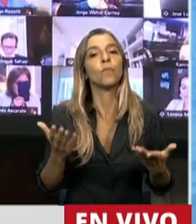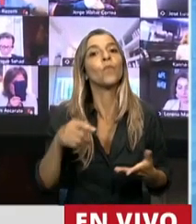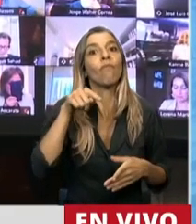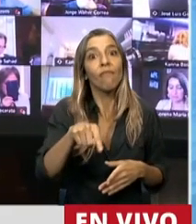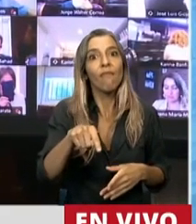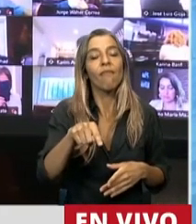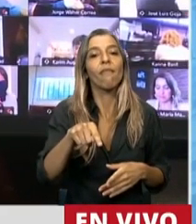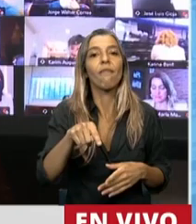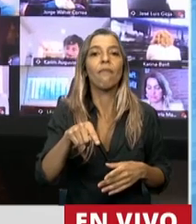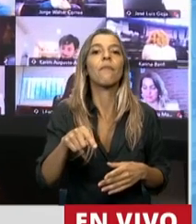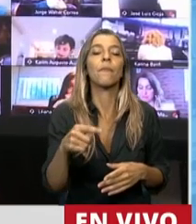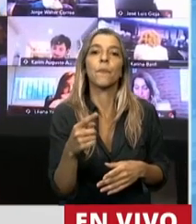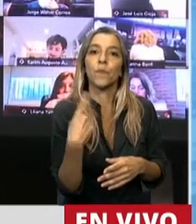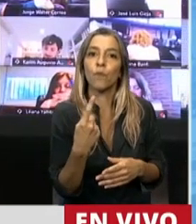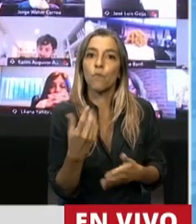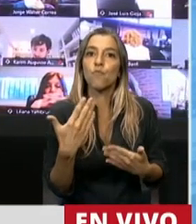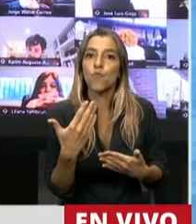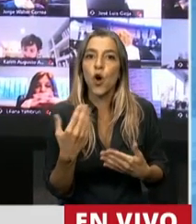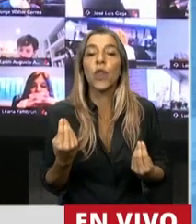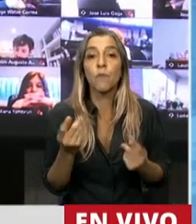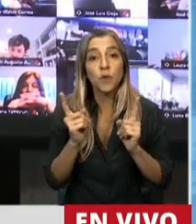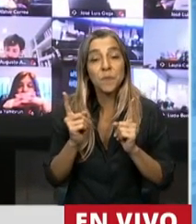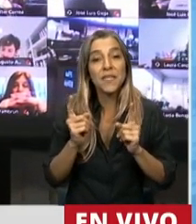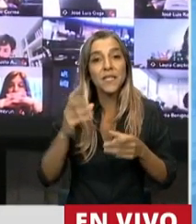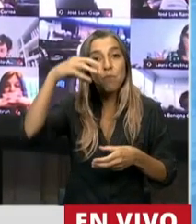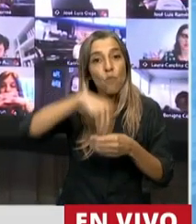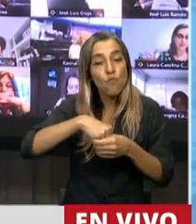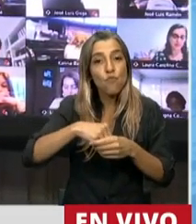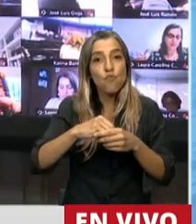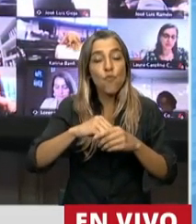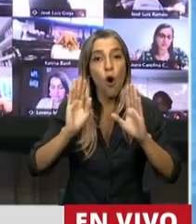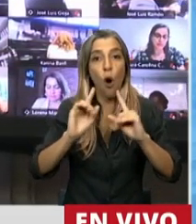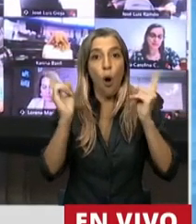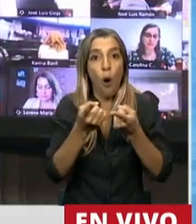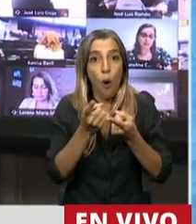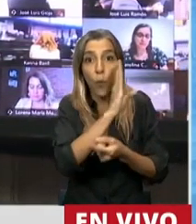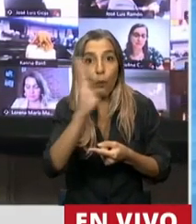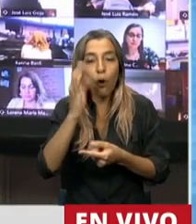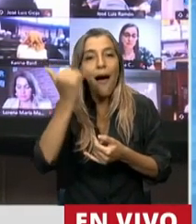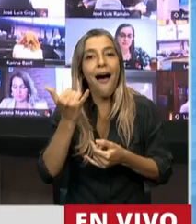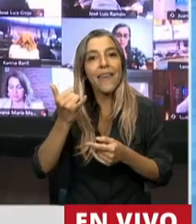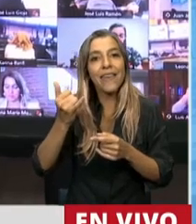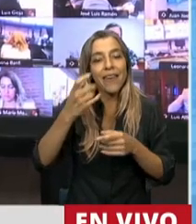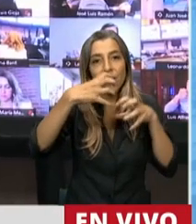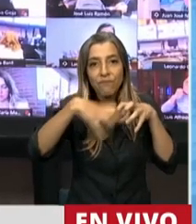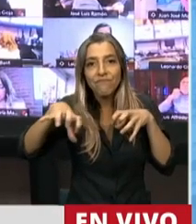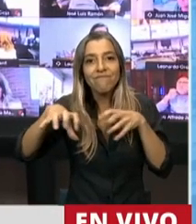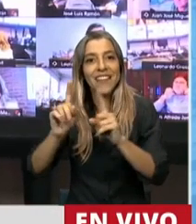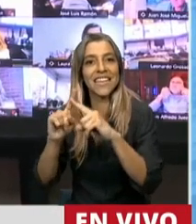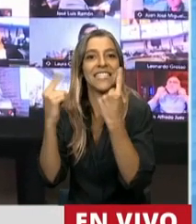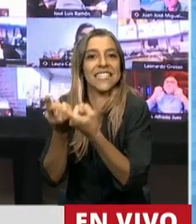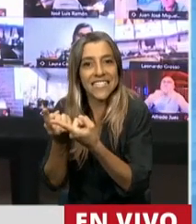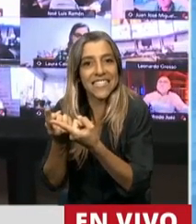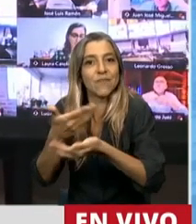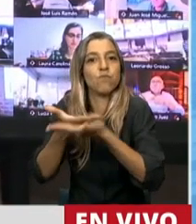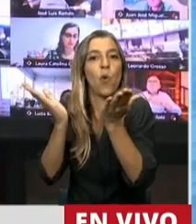va a disponer dentro de la sala pública de la Biblioteca del Congreso, una sala que se va a denominar, obviamente Sala Marrakech,